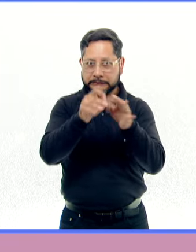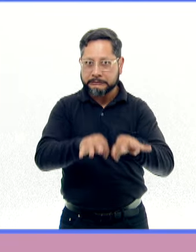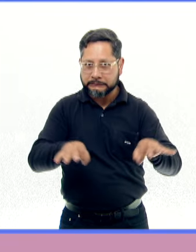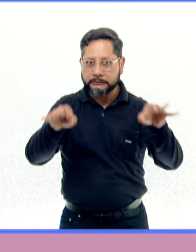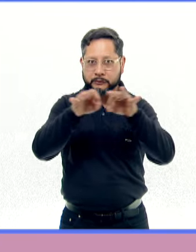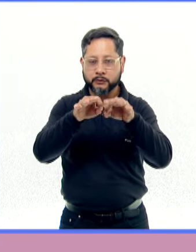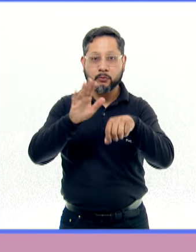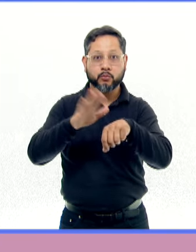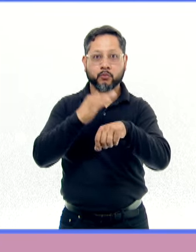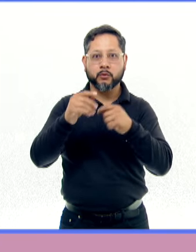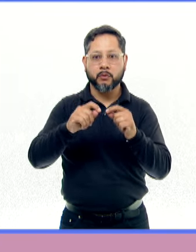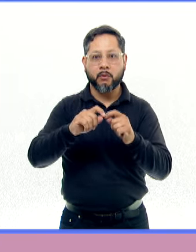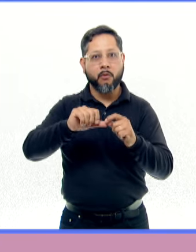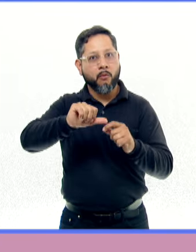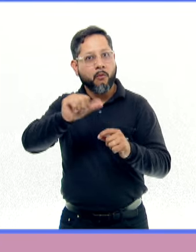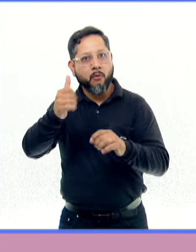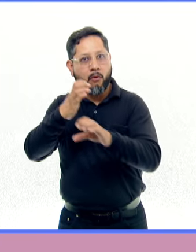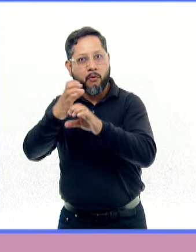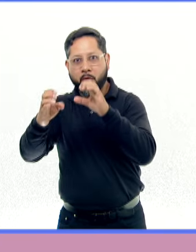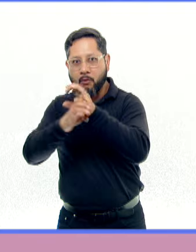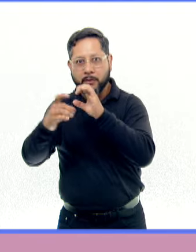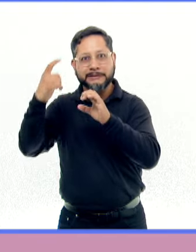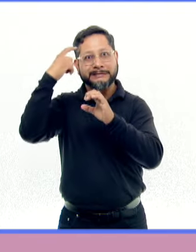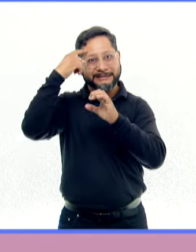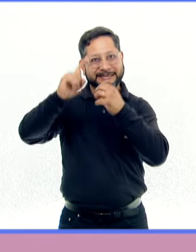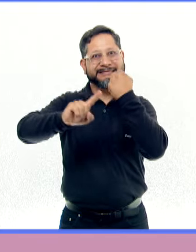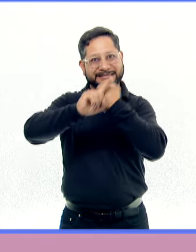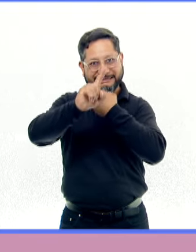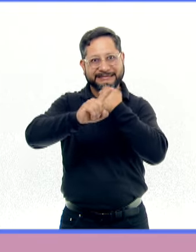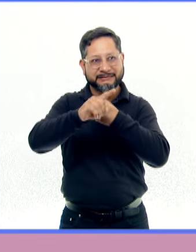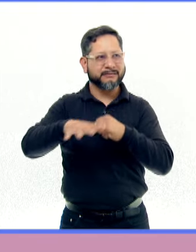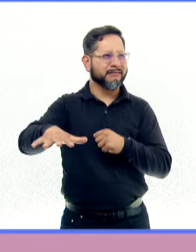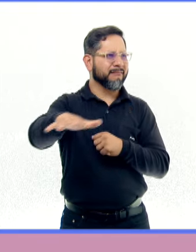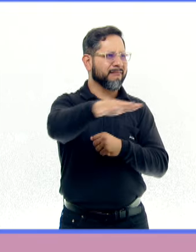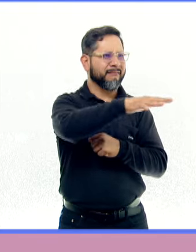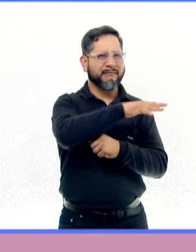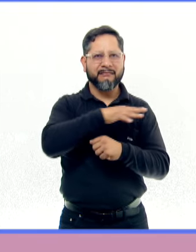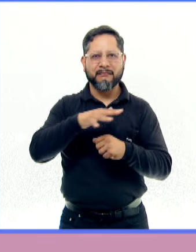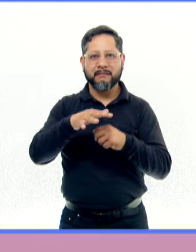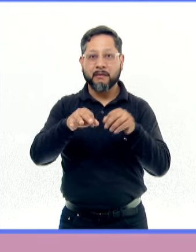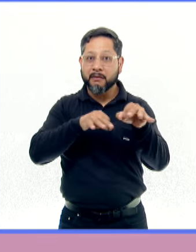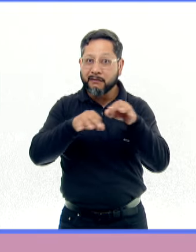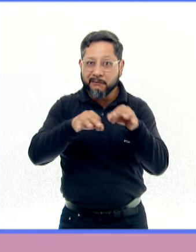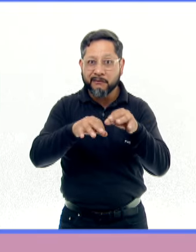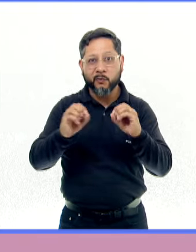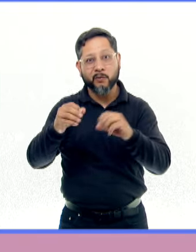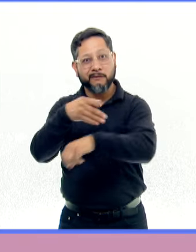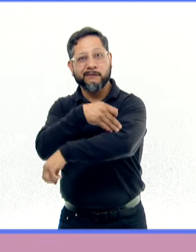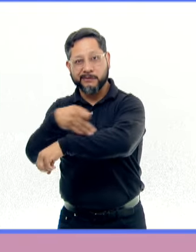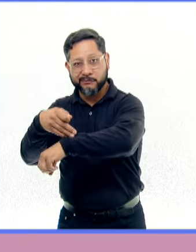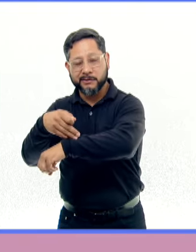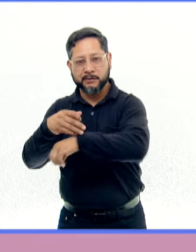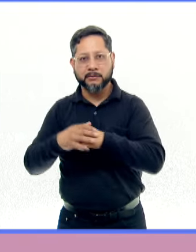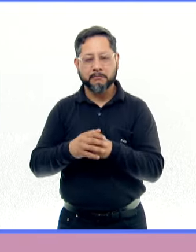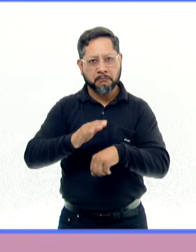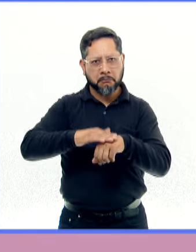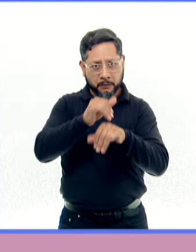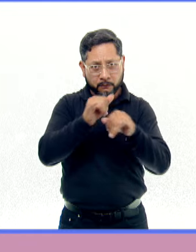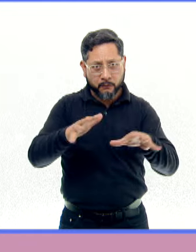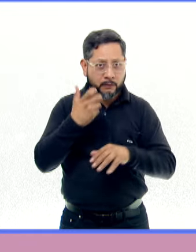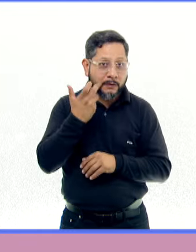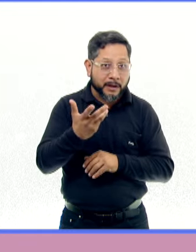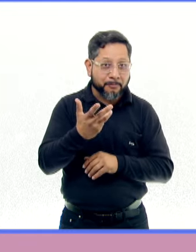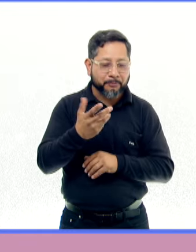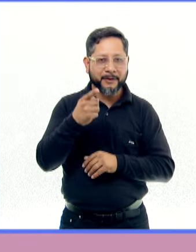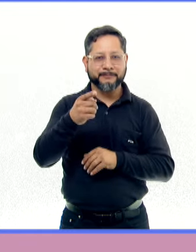que puede repercutir en otros aspectos físicos y mentales, además del entorno social como en el trabajo o la familia. Para más información